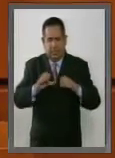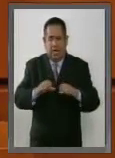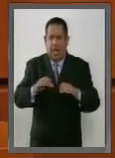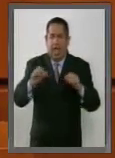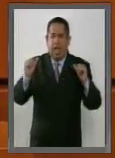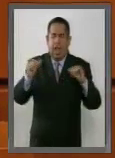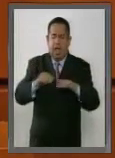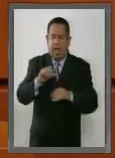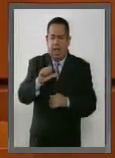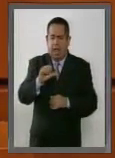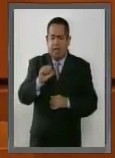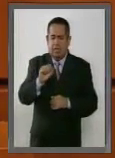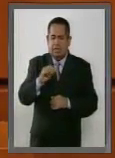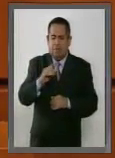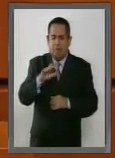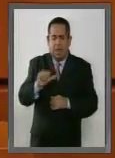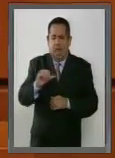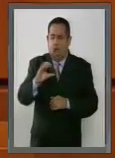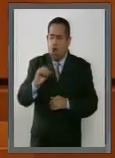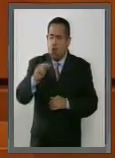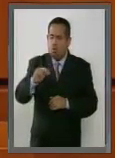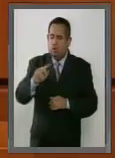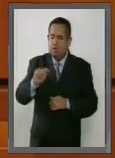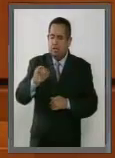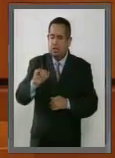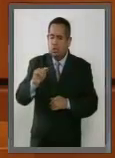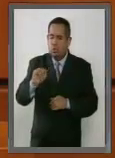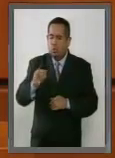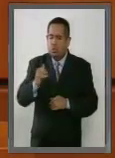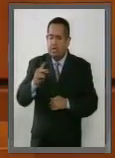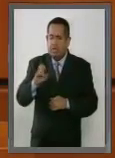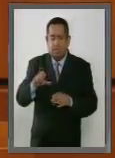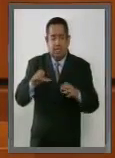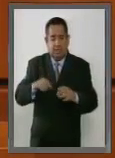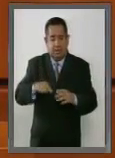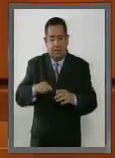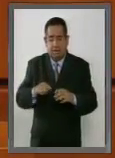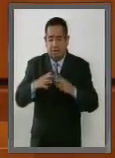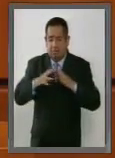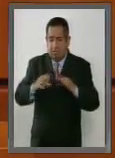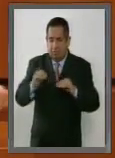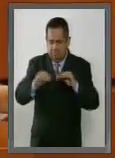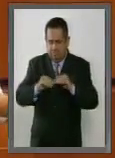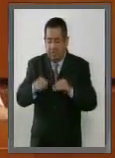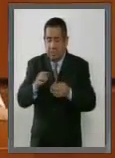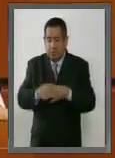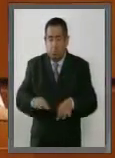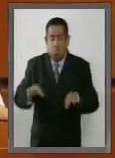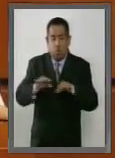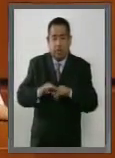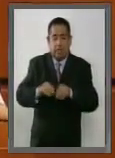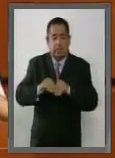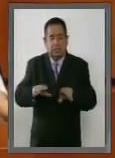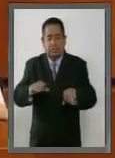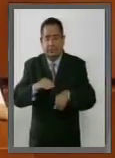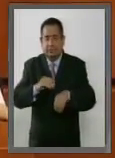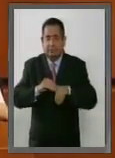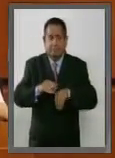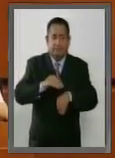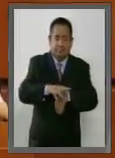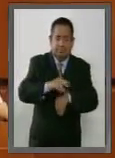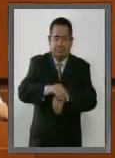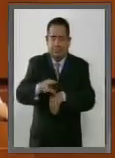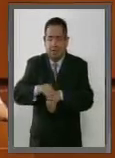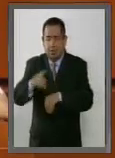Asamblea Constituyente, porque es un elemento fundamental que impactará la vida de la ciudad en las